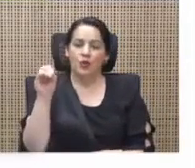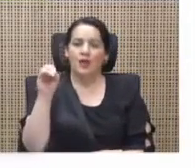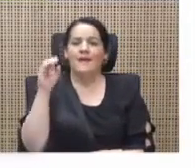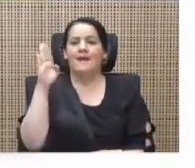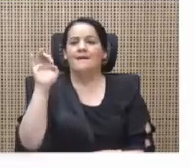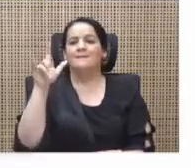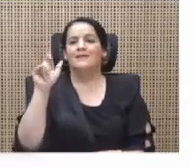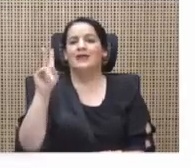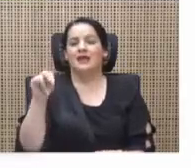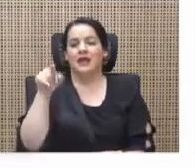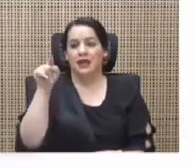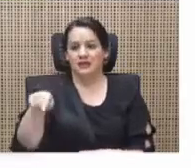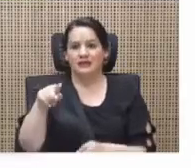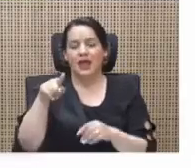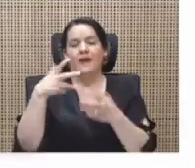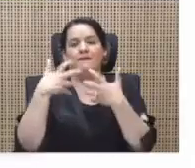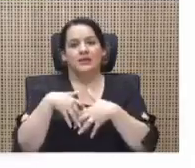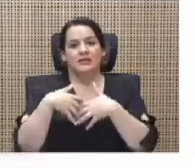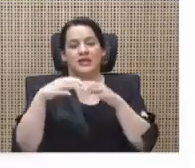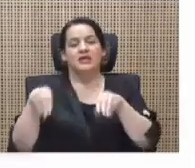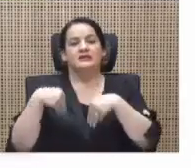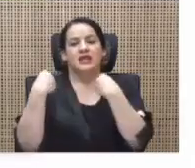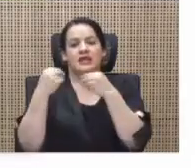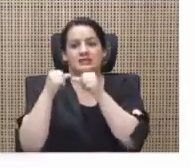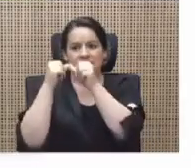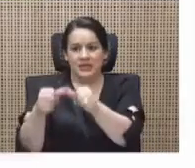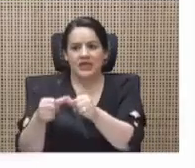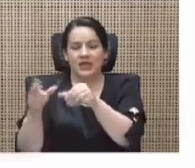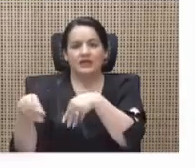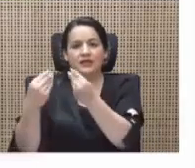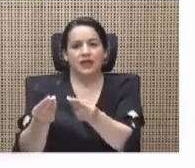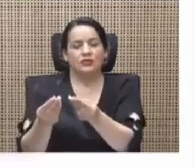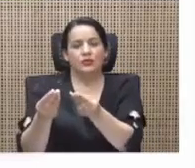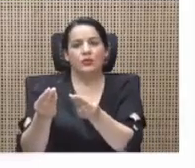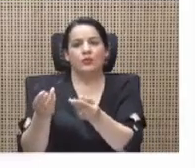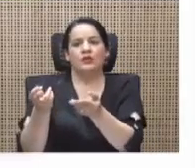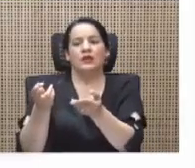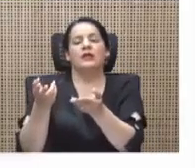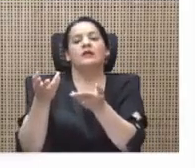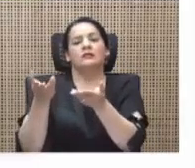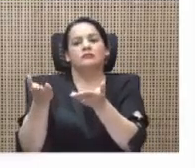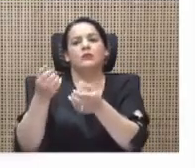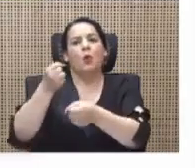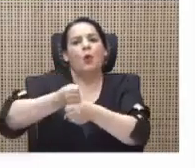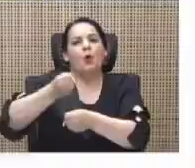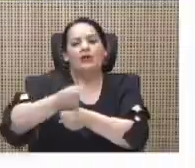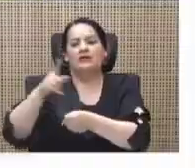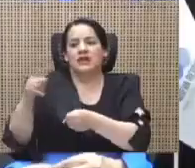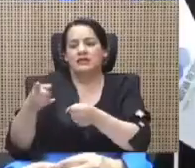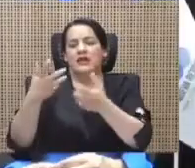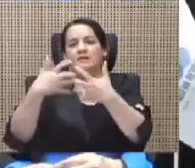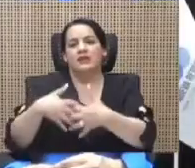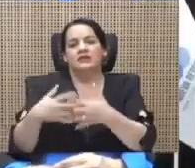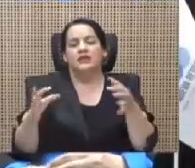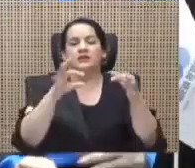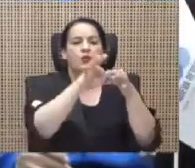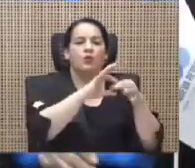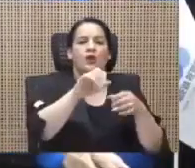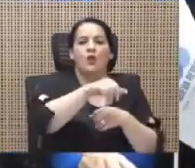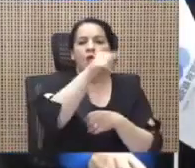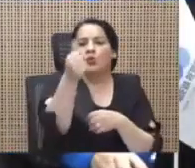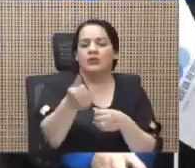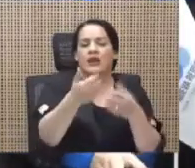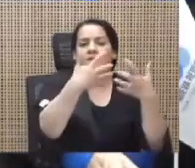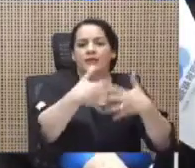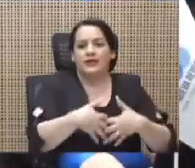esta empresa se le siguen adjudicando obras, esto es más grave aún, porque esta empresa, por ejemplo, se une a otra empresa en consorcios y